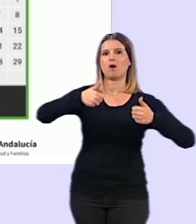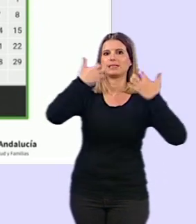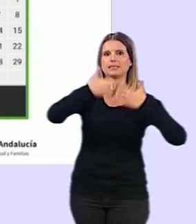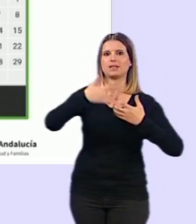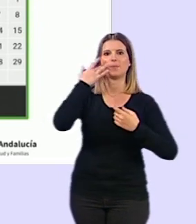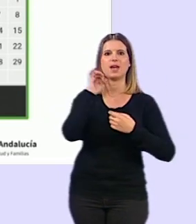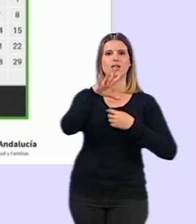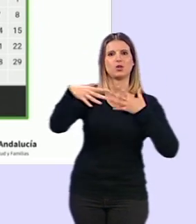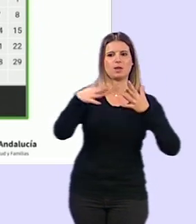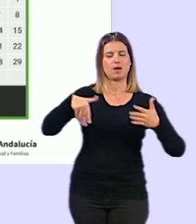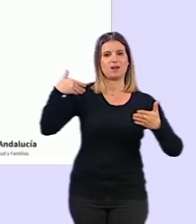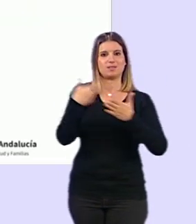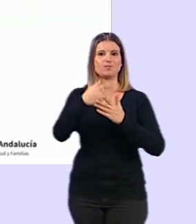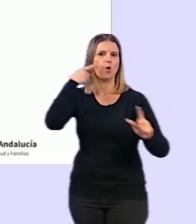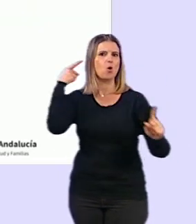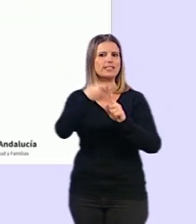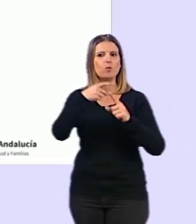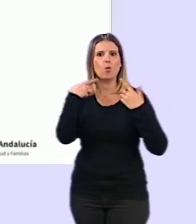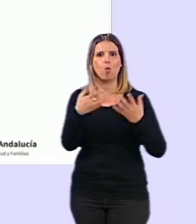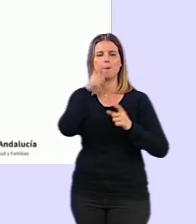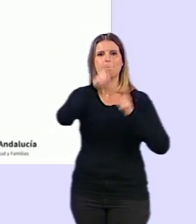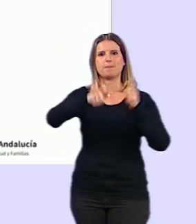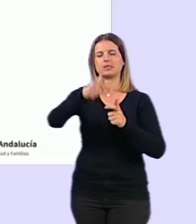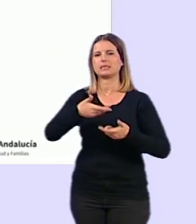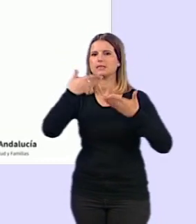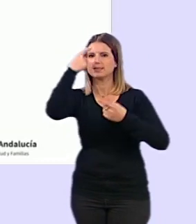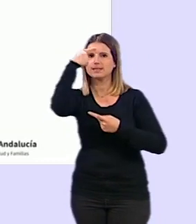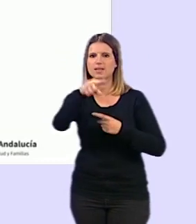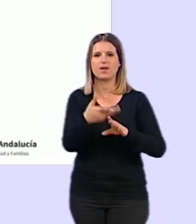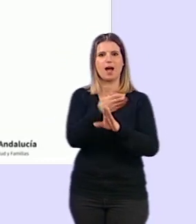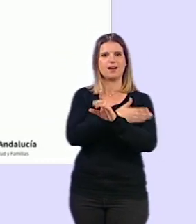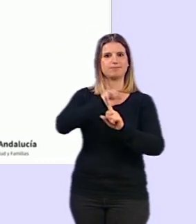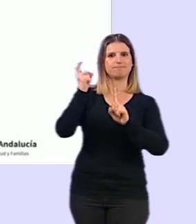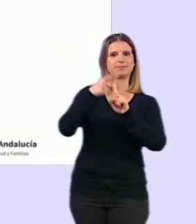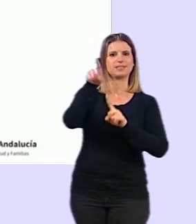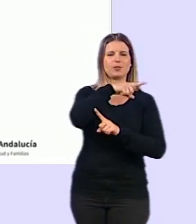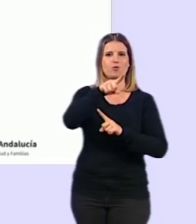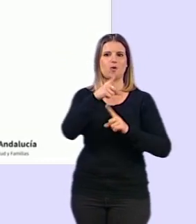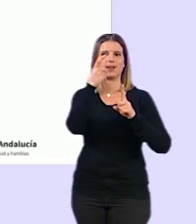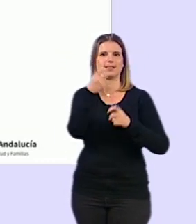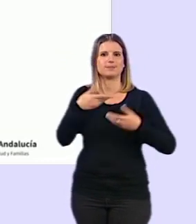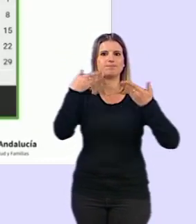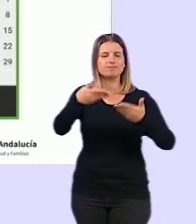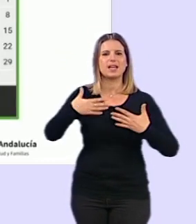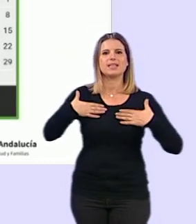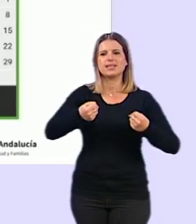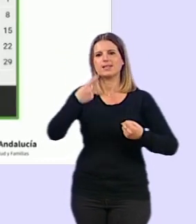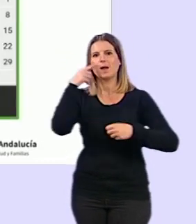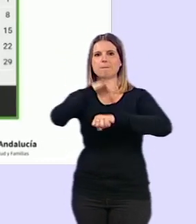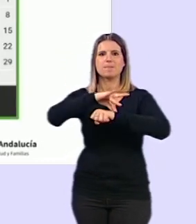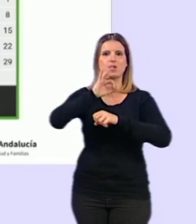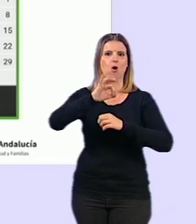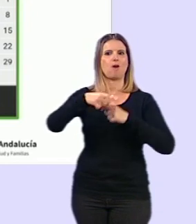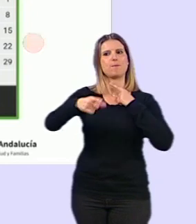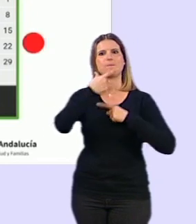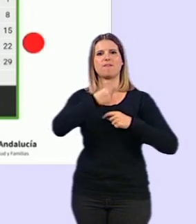sábado 14 de marzo, con el fin de ayudar a las personas a determinar de forma inicial si necesitan o no asistencia sanitaria y facilitarles la toma